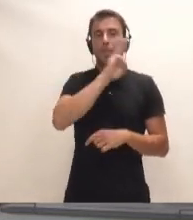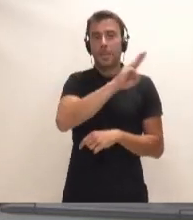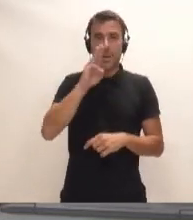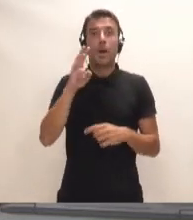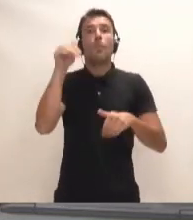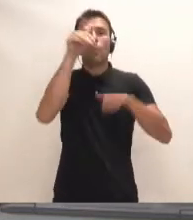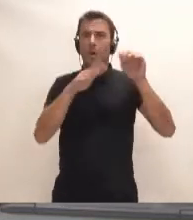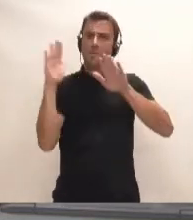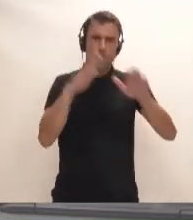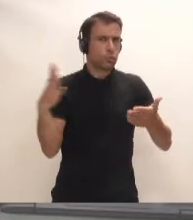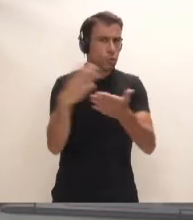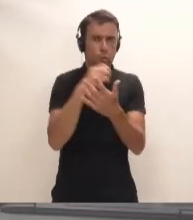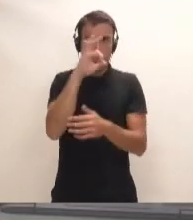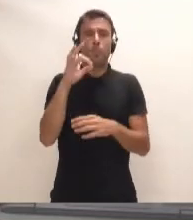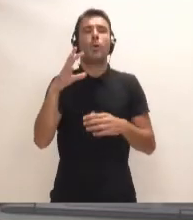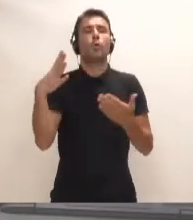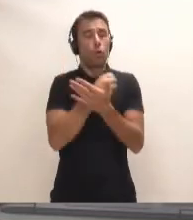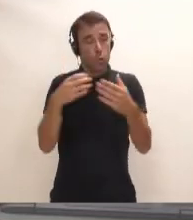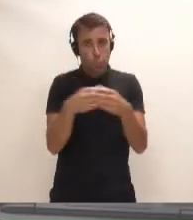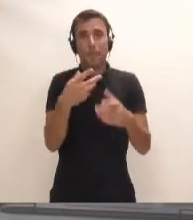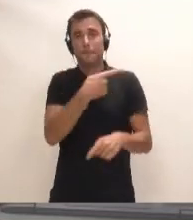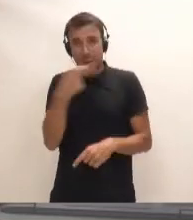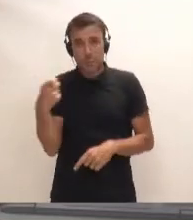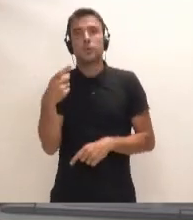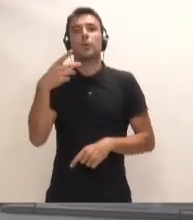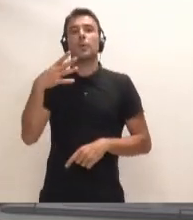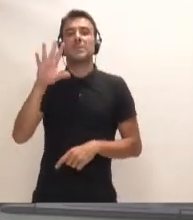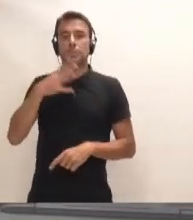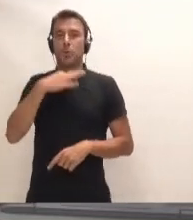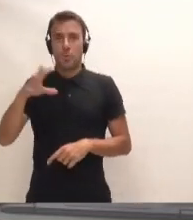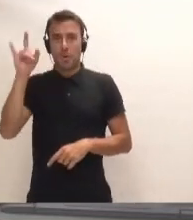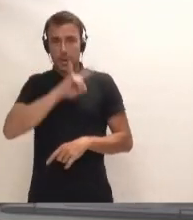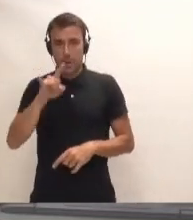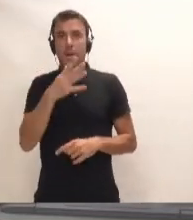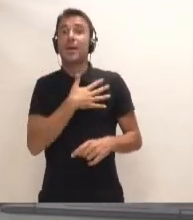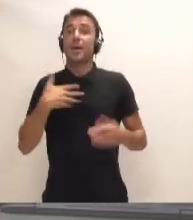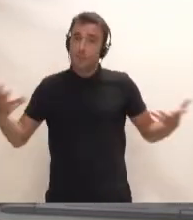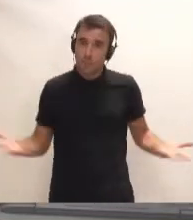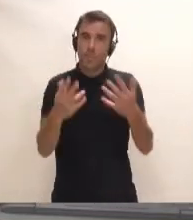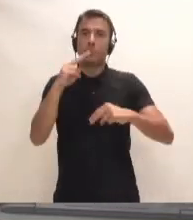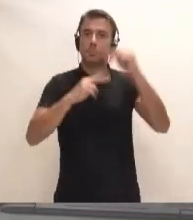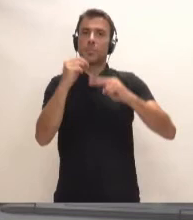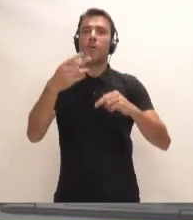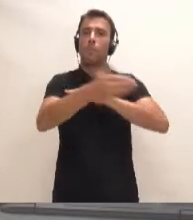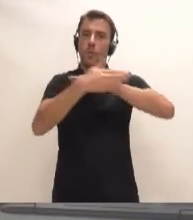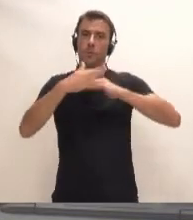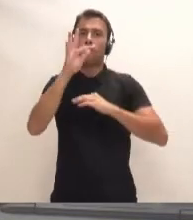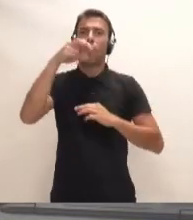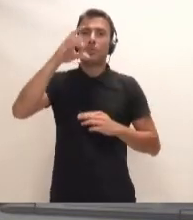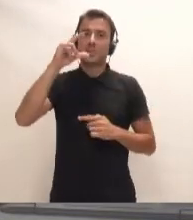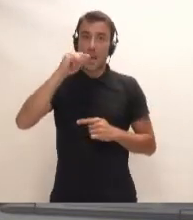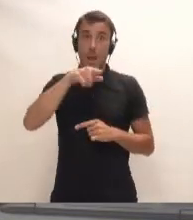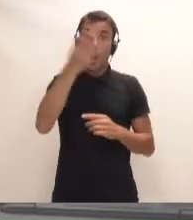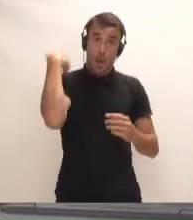favor de todos los grupos, excepción de Si Podemos Canarias, en el que se insta a impulsar la construcción del puerto de Fonsalía. También había allí ya crisis